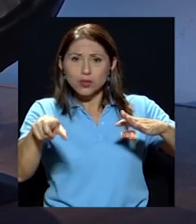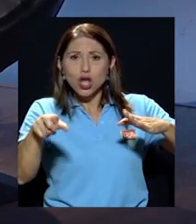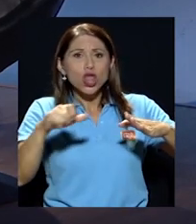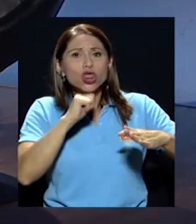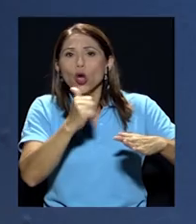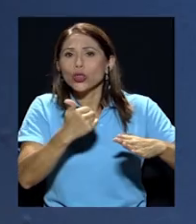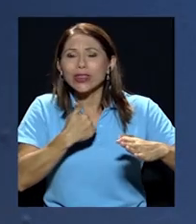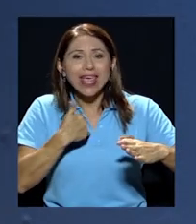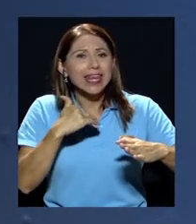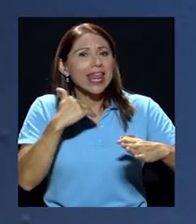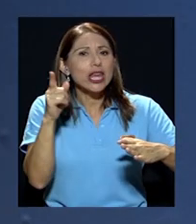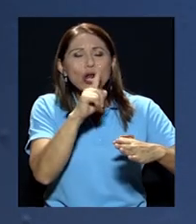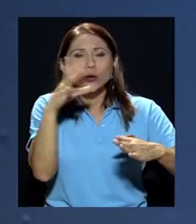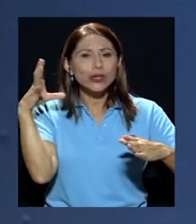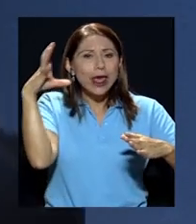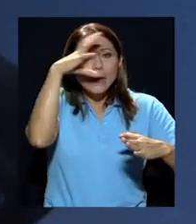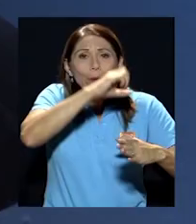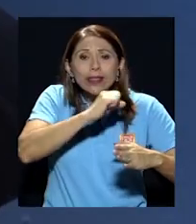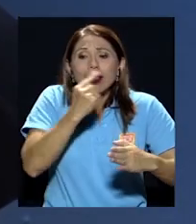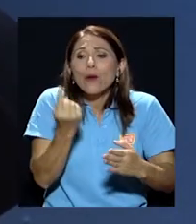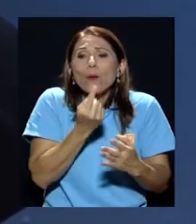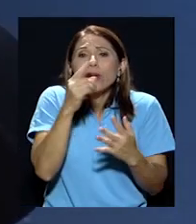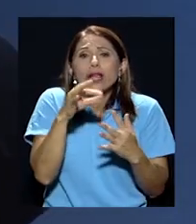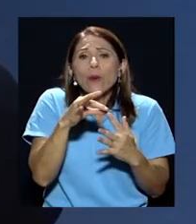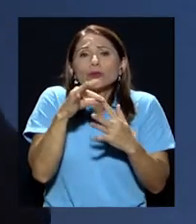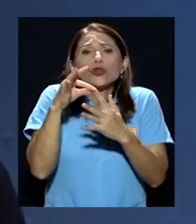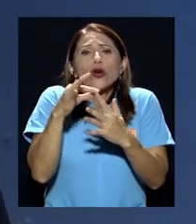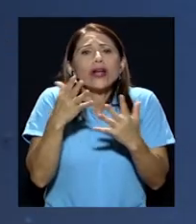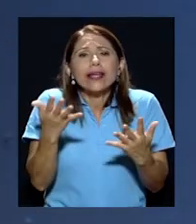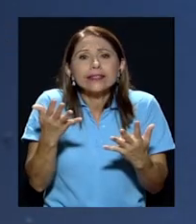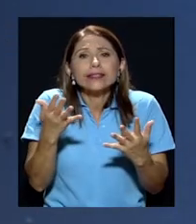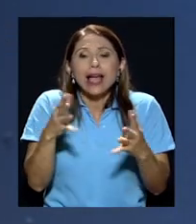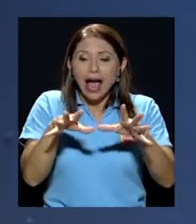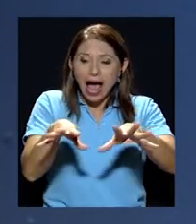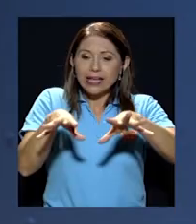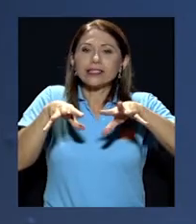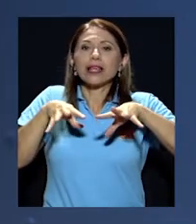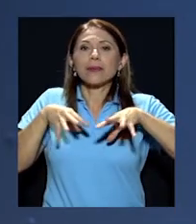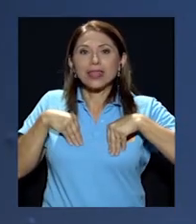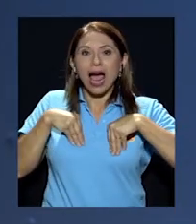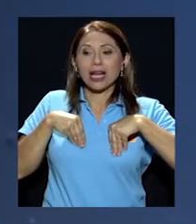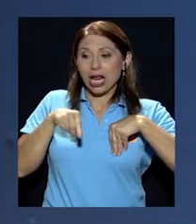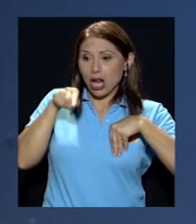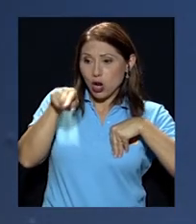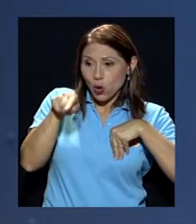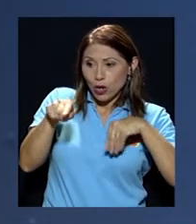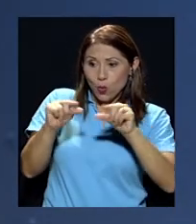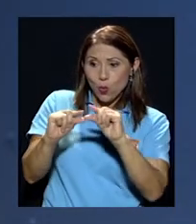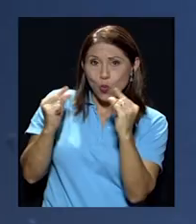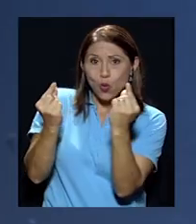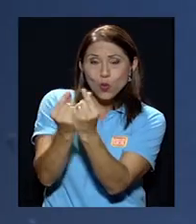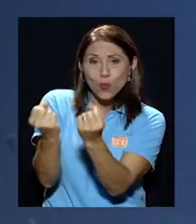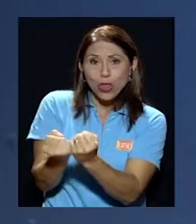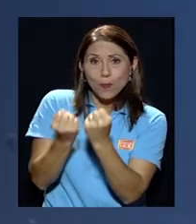opción que aceptar lo que un grupo muy pequeño de poder le está imponiendo sin darse